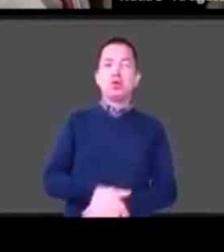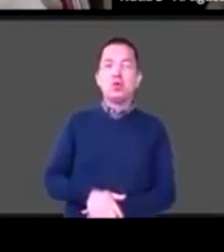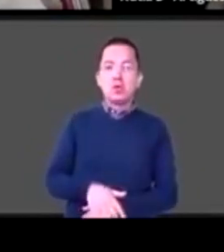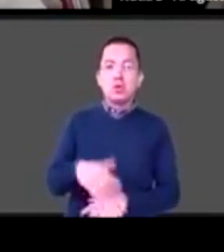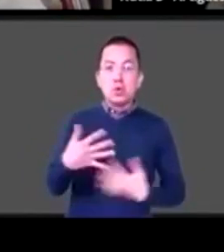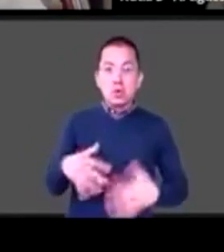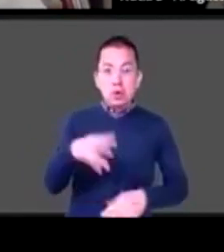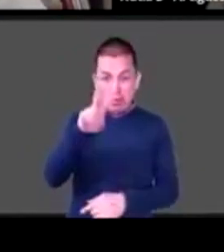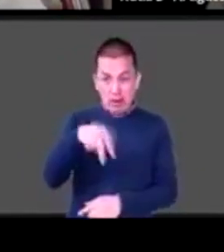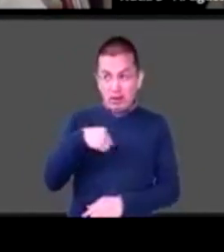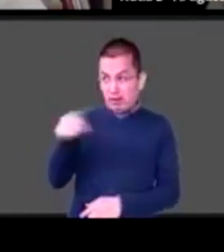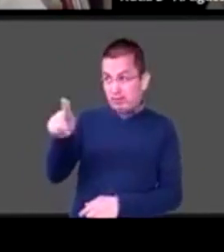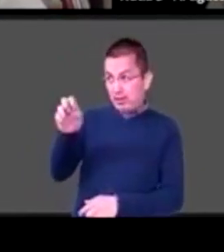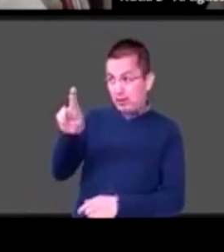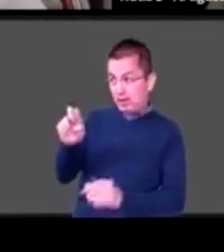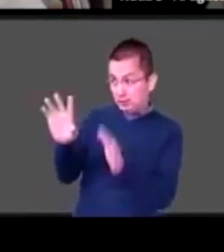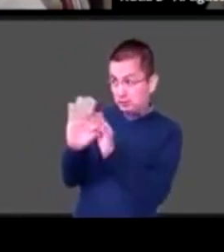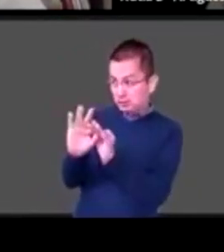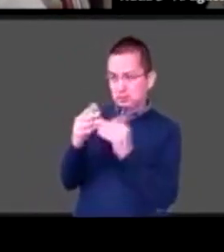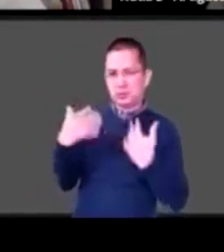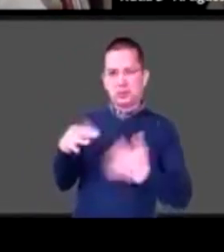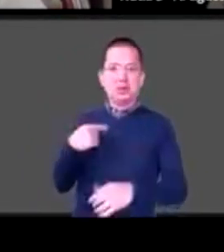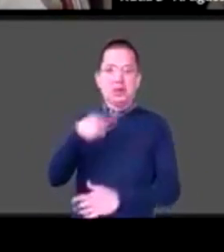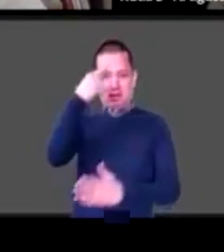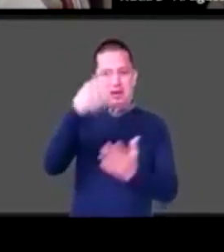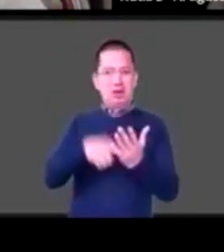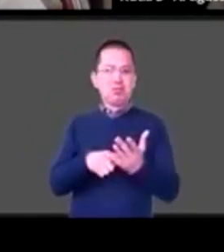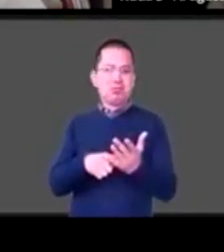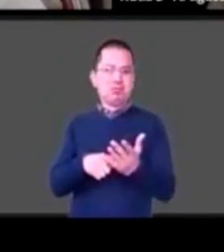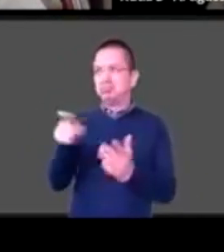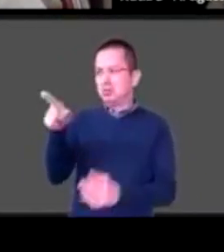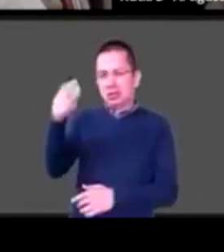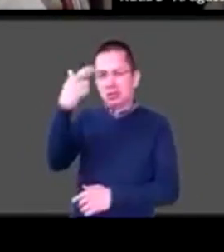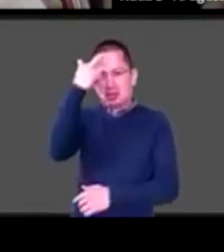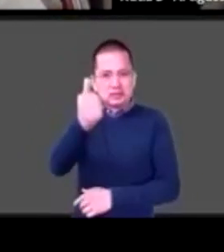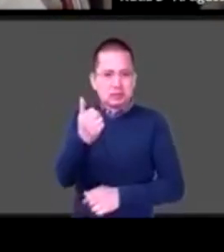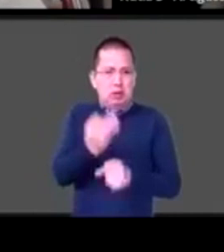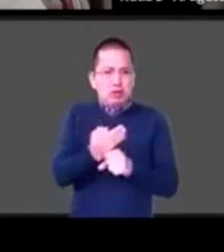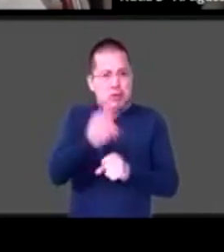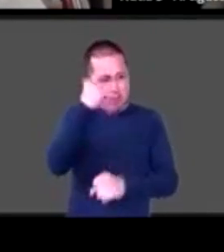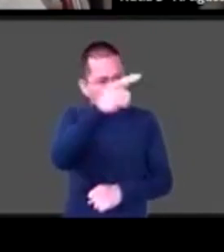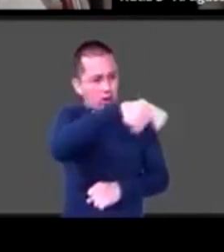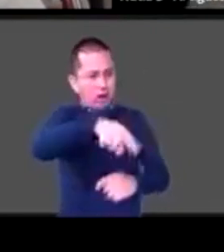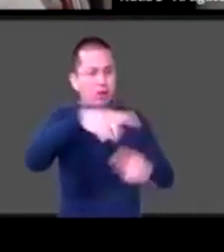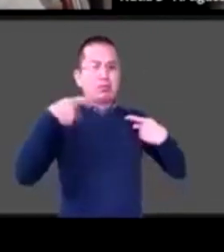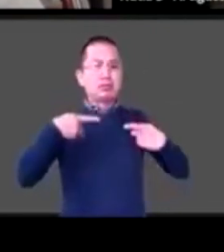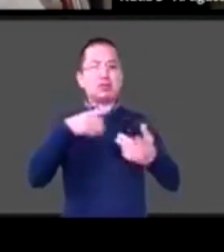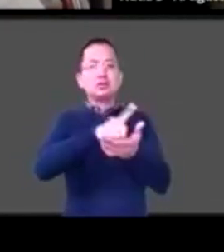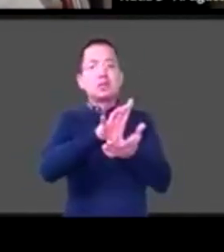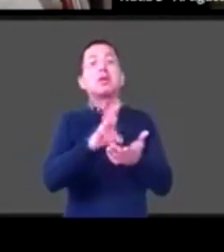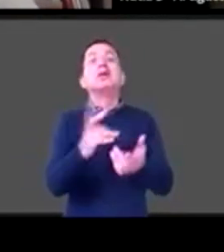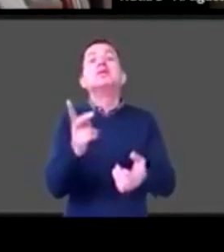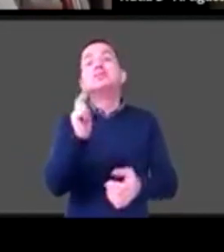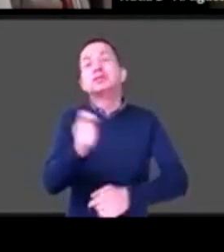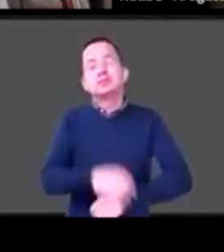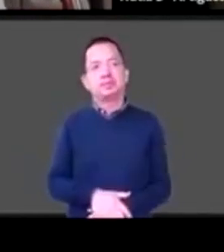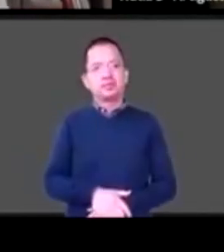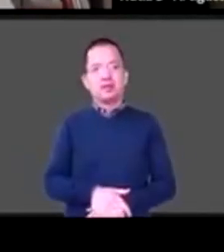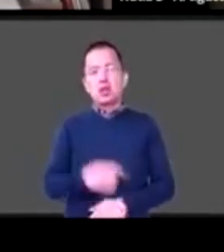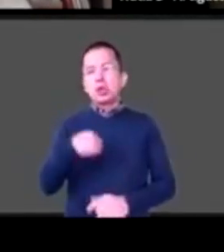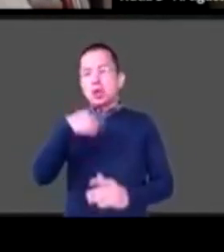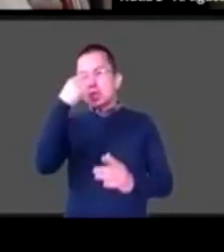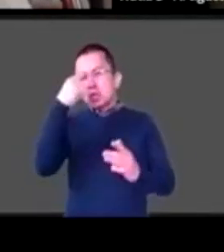oportunidades para las personas con discapacidad yo veo dos cosas uno la vulnerabilidad compartida